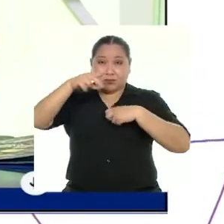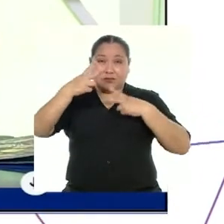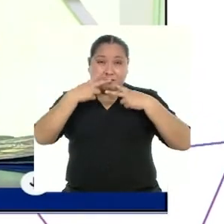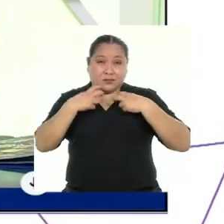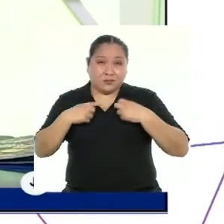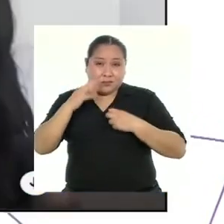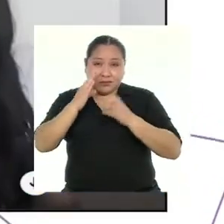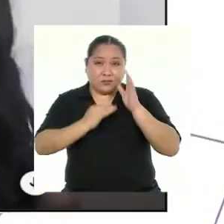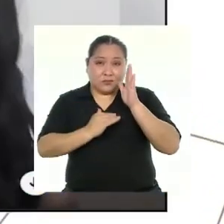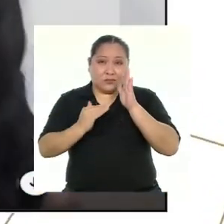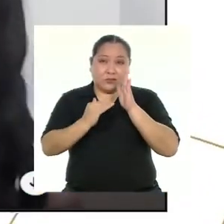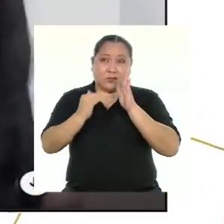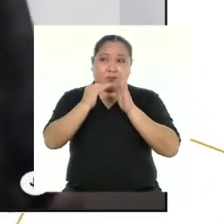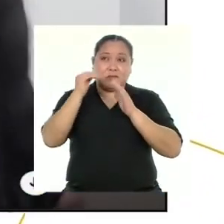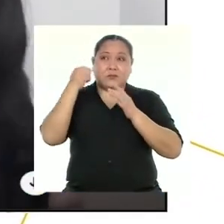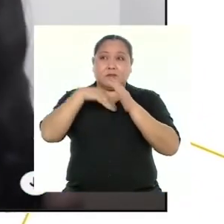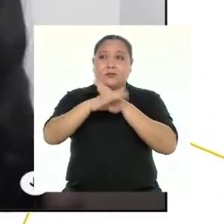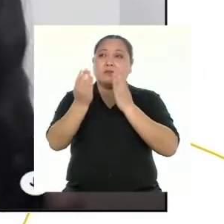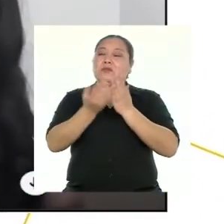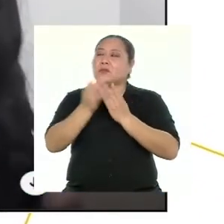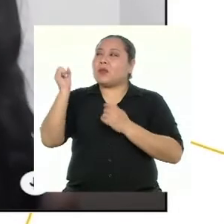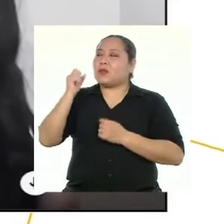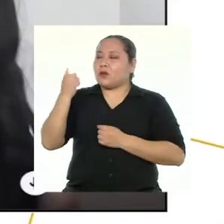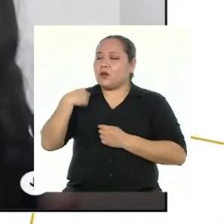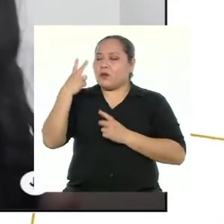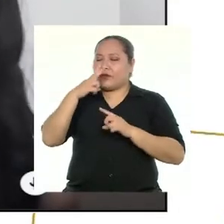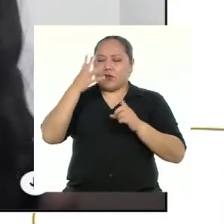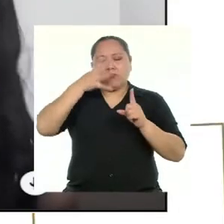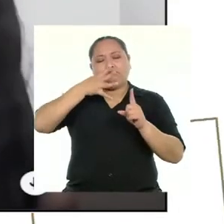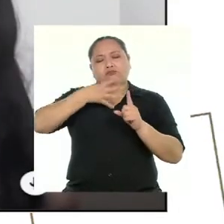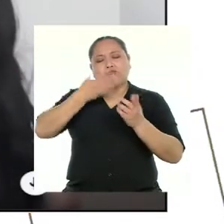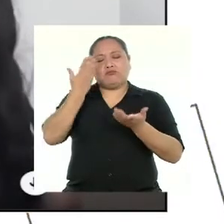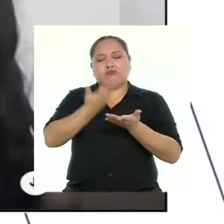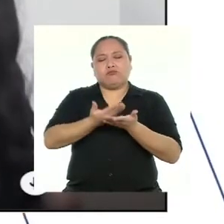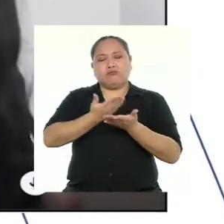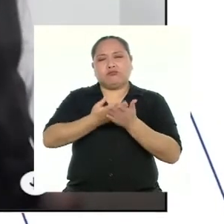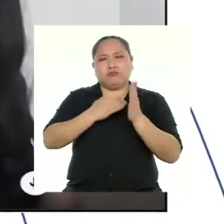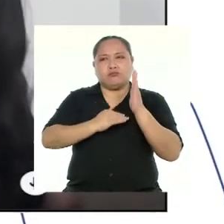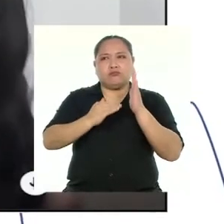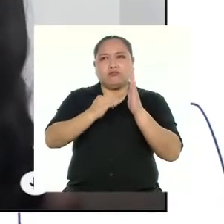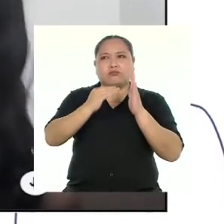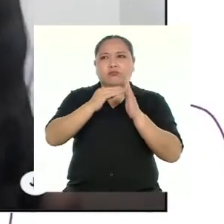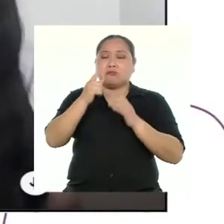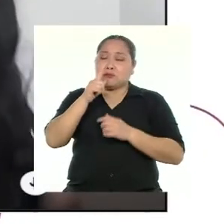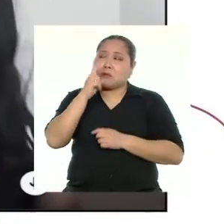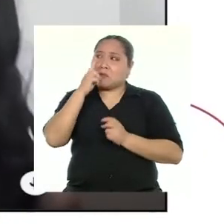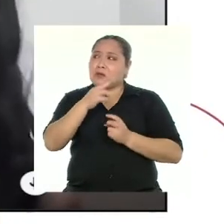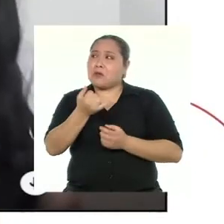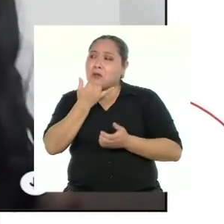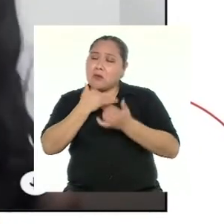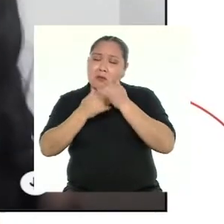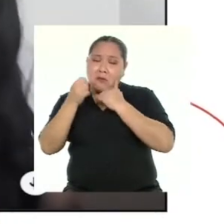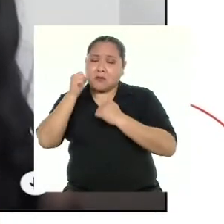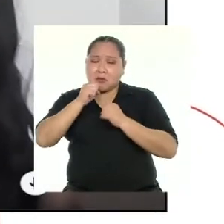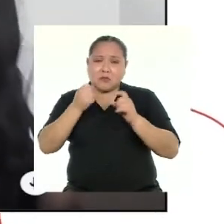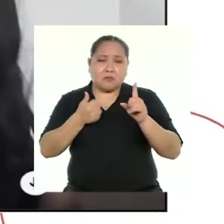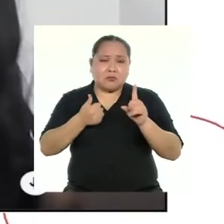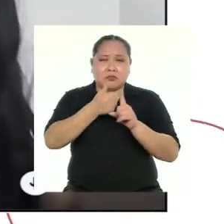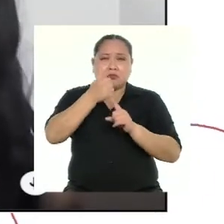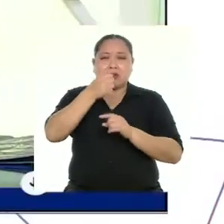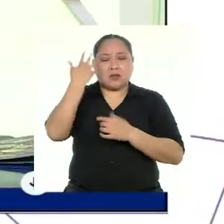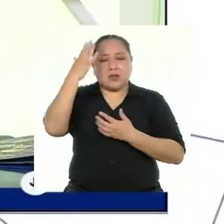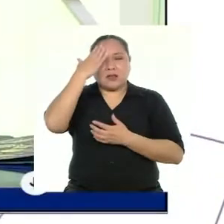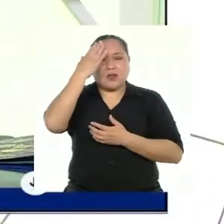avances en el colegio? Sí, sí he evaluado mis avances en el colegio y he visto que he podido tener errores y también triunfos y ya sé cómo